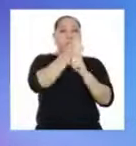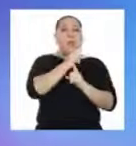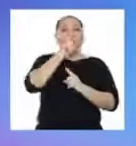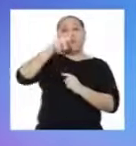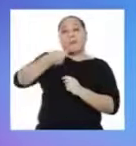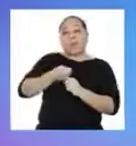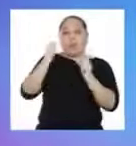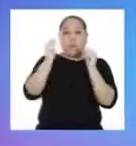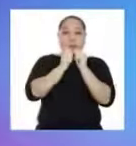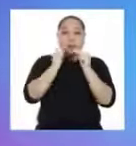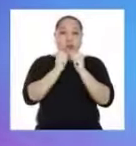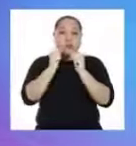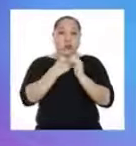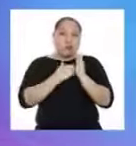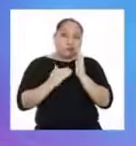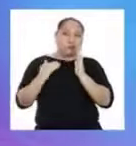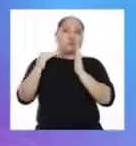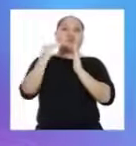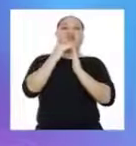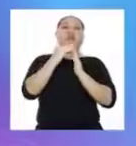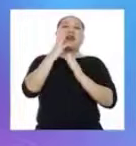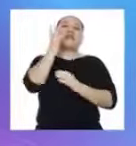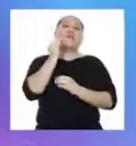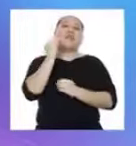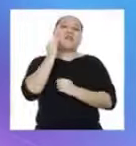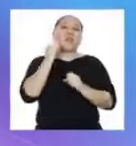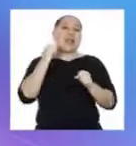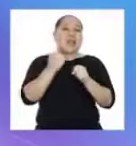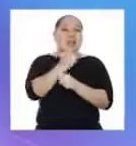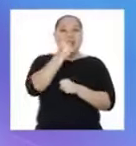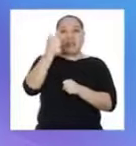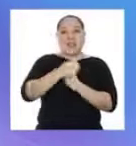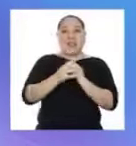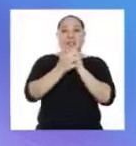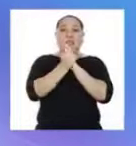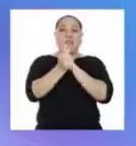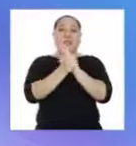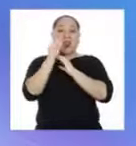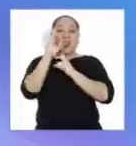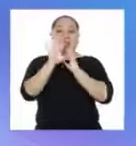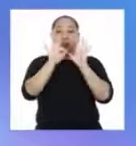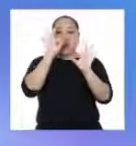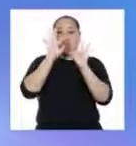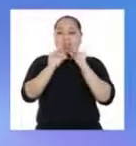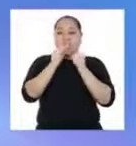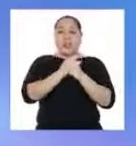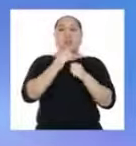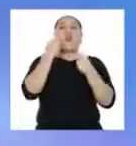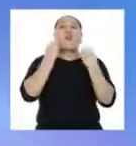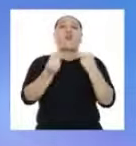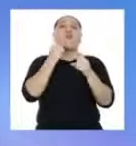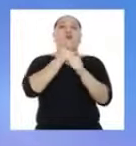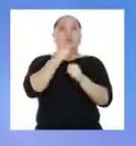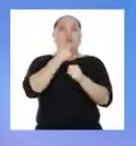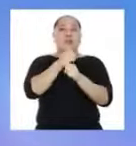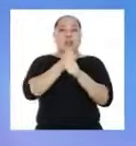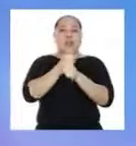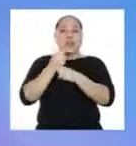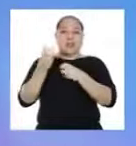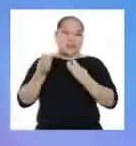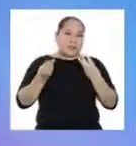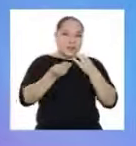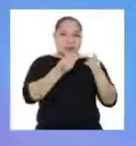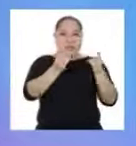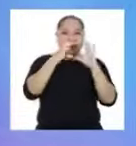sumar mil puntos, podré subir de experiencia y ganar la habilidad de identificar el funcionamiento de los